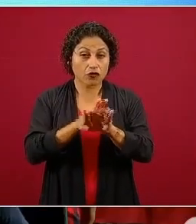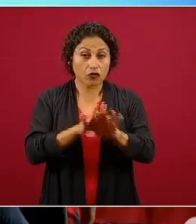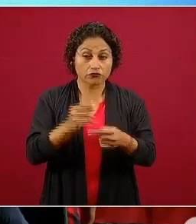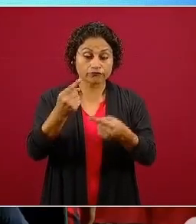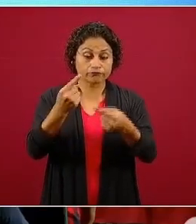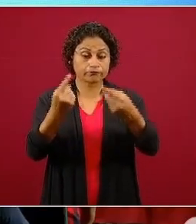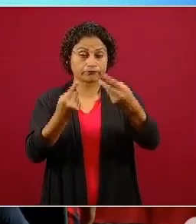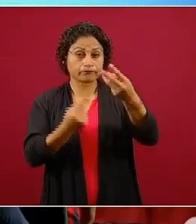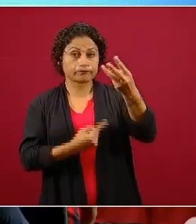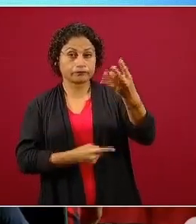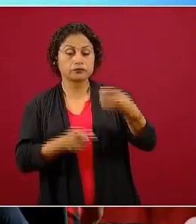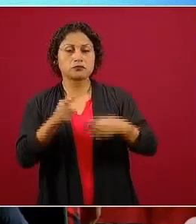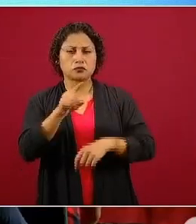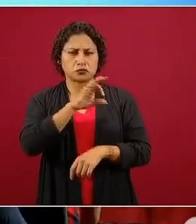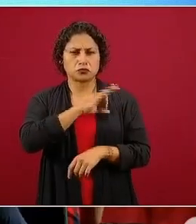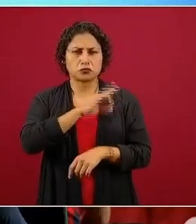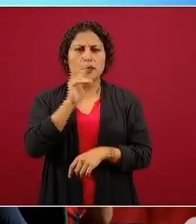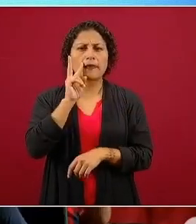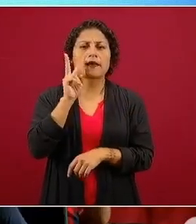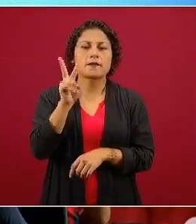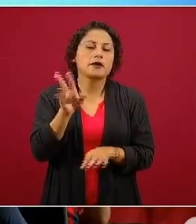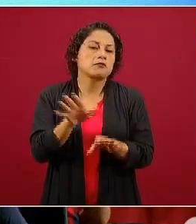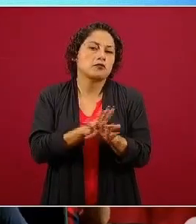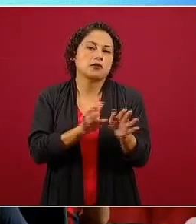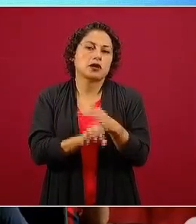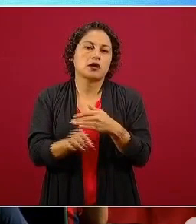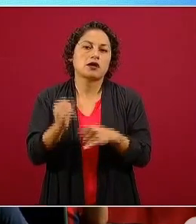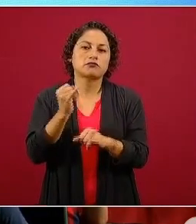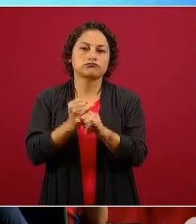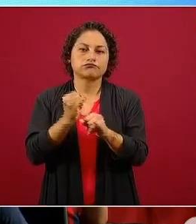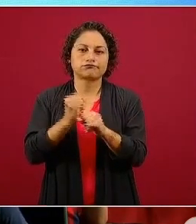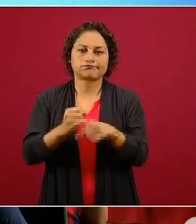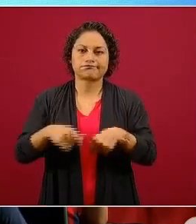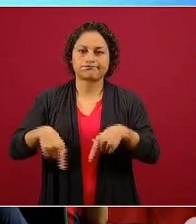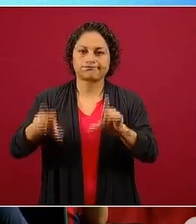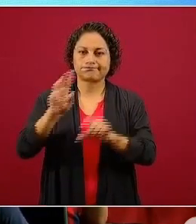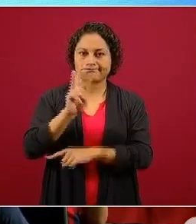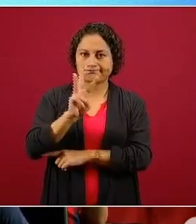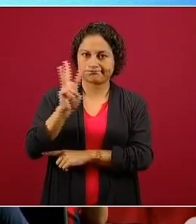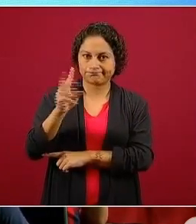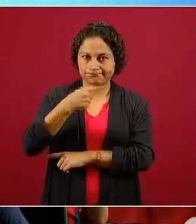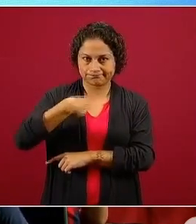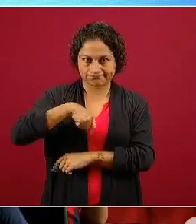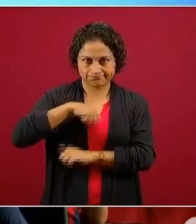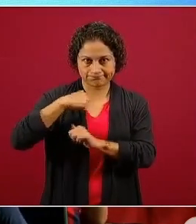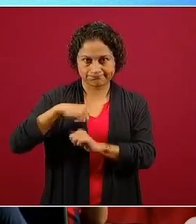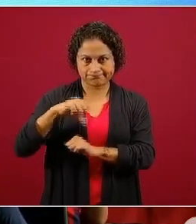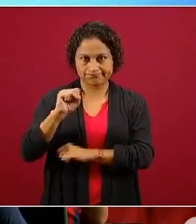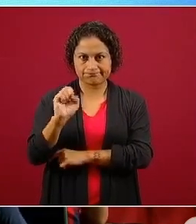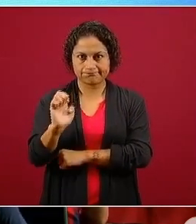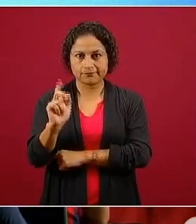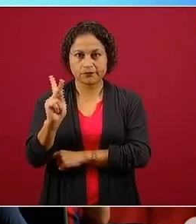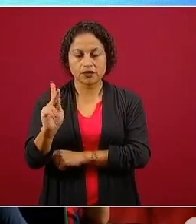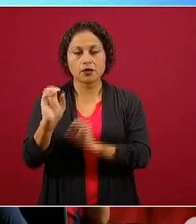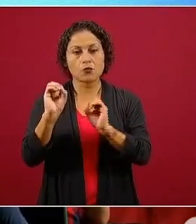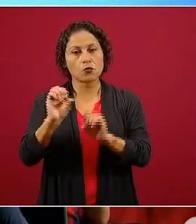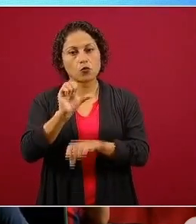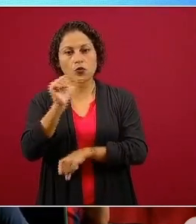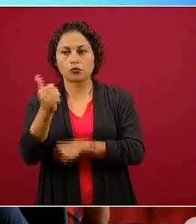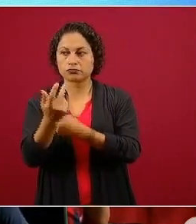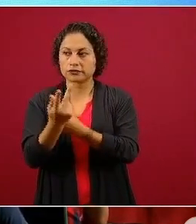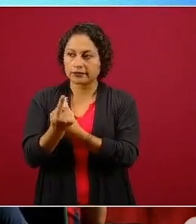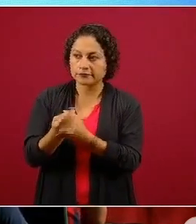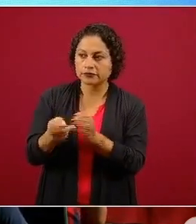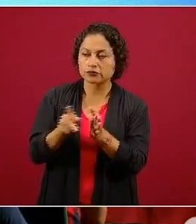múltiples lugares, en nuestra plataforma, en nuestras redes, en los diferentes medios. y